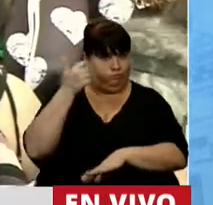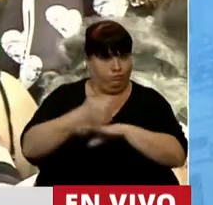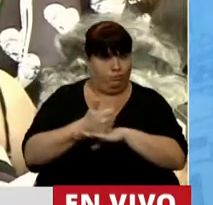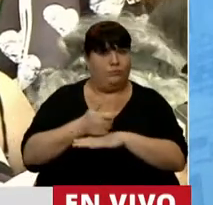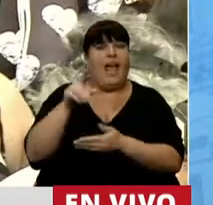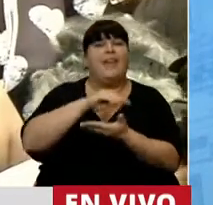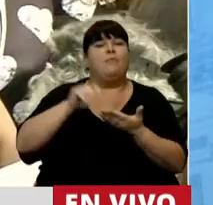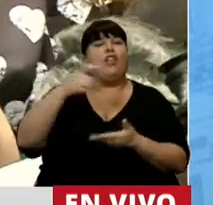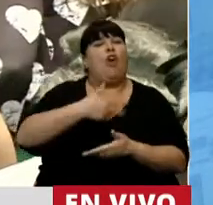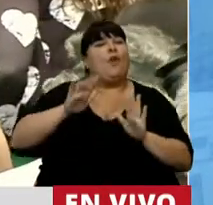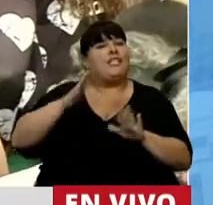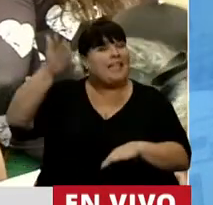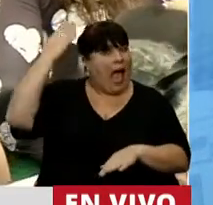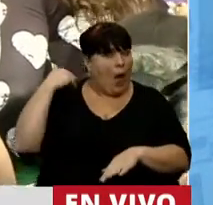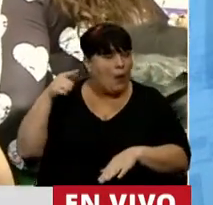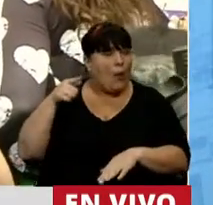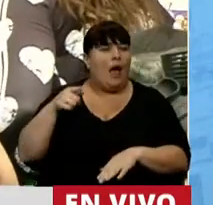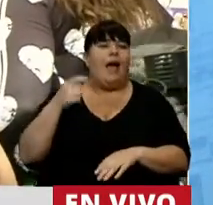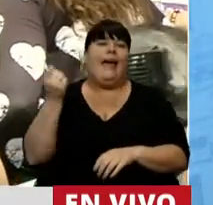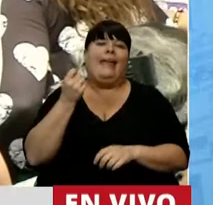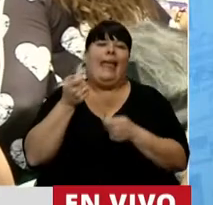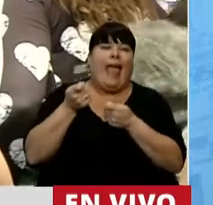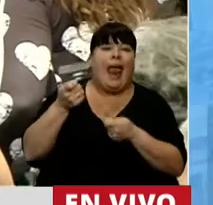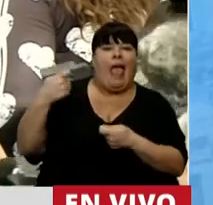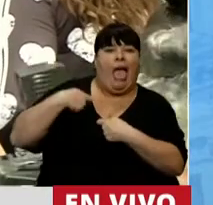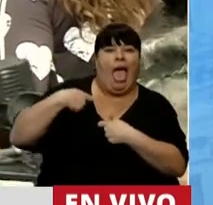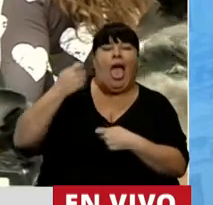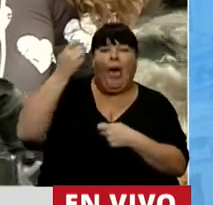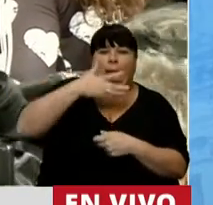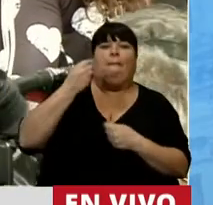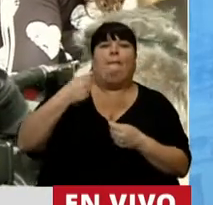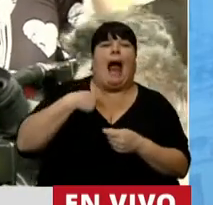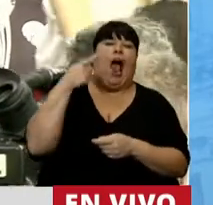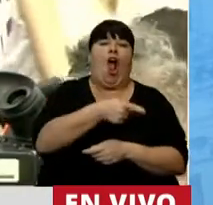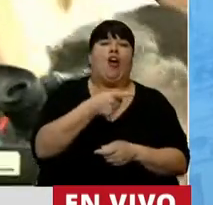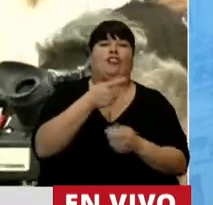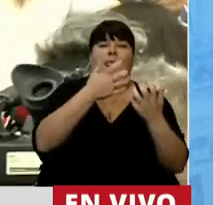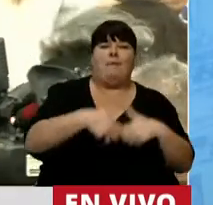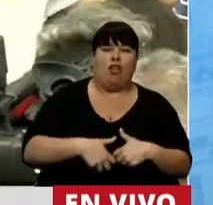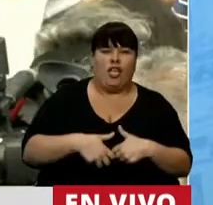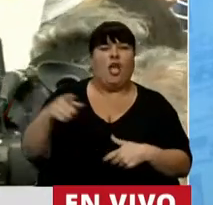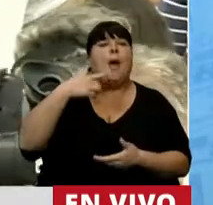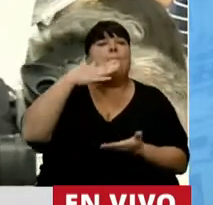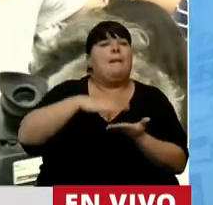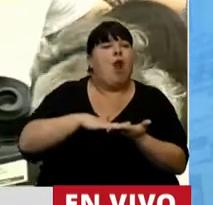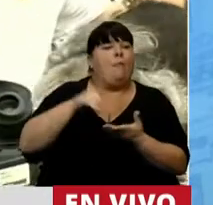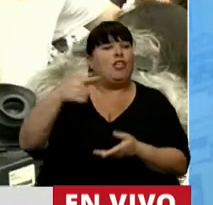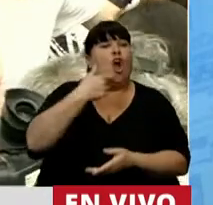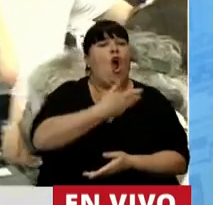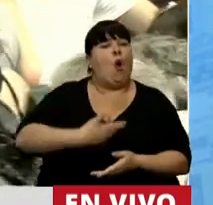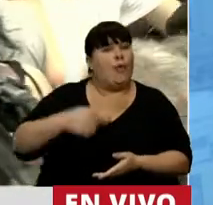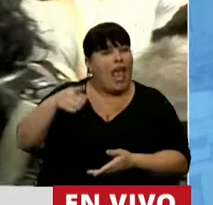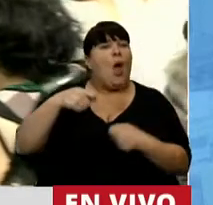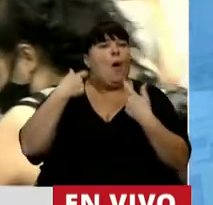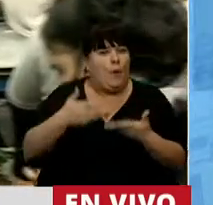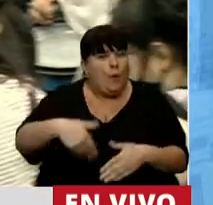Y diputados oficialistas de entonces, tratando de convencerme para que votara en contra del proyecto, me prometieron que el Gobierno Nacional